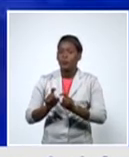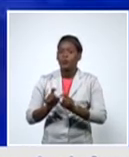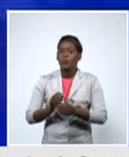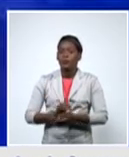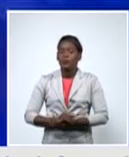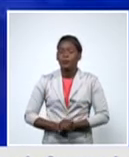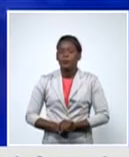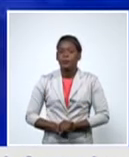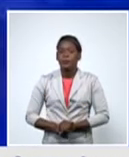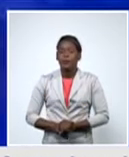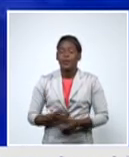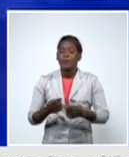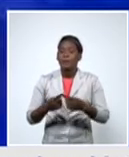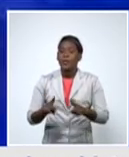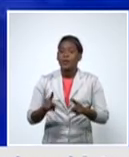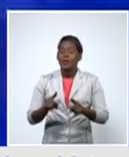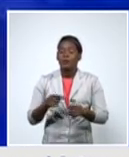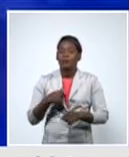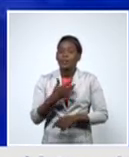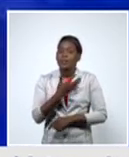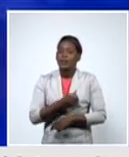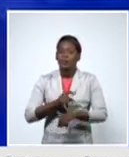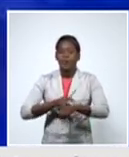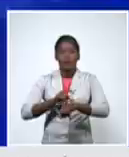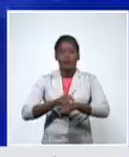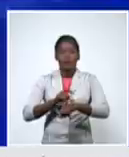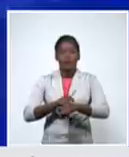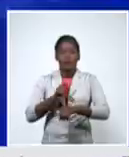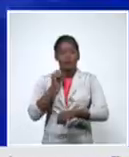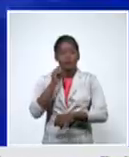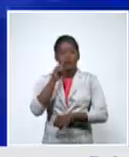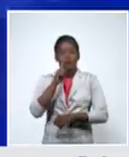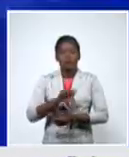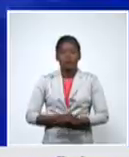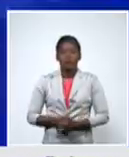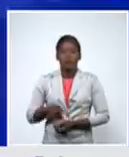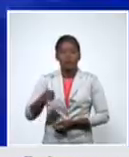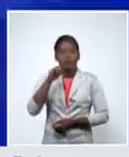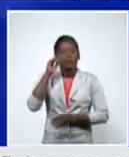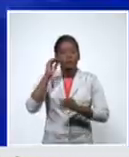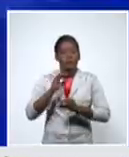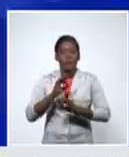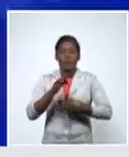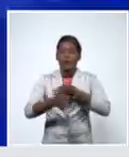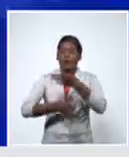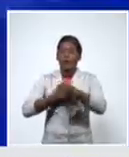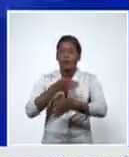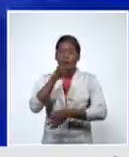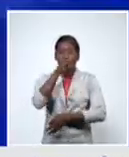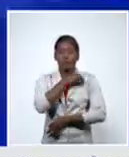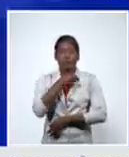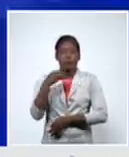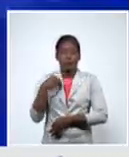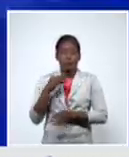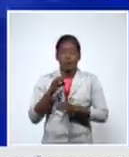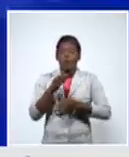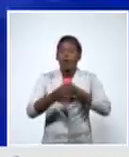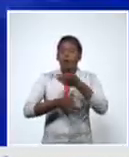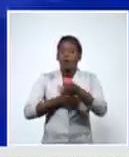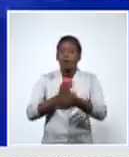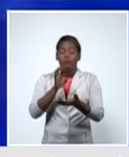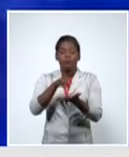pero lamentablemente se nos agota el tiempo ustedes escucharon hoy a nuestro especialista el director nacional de